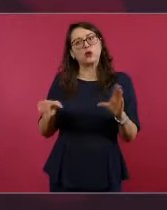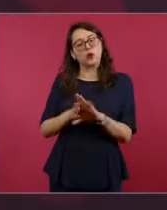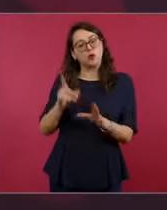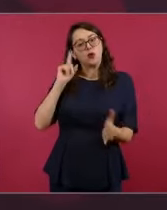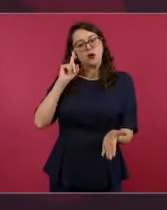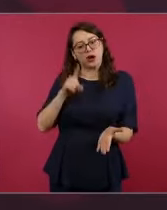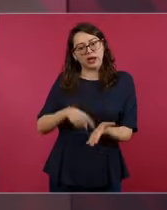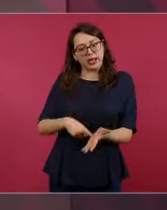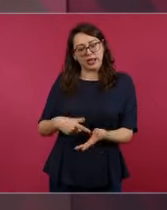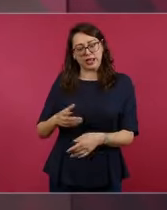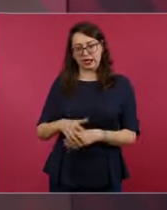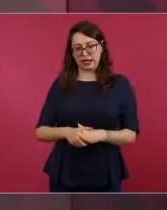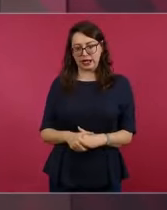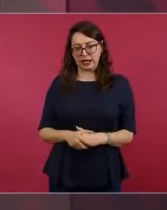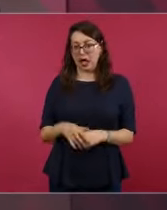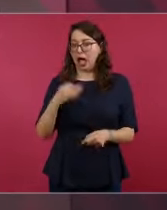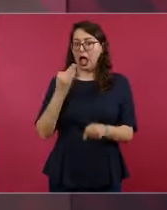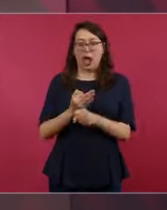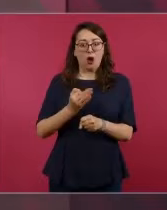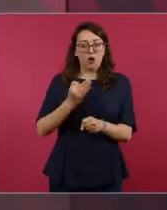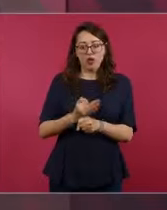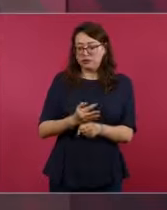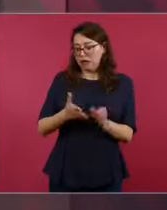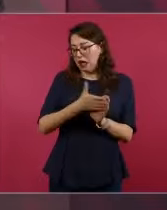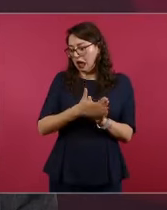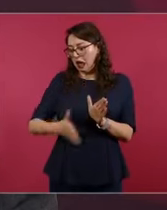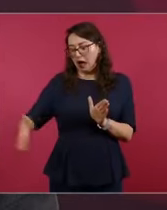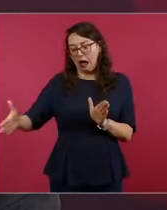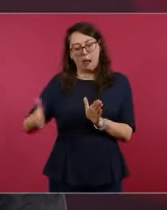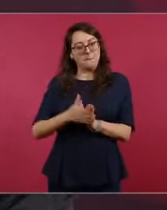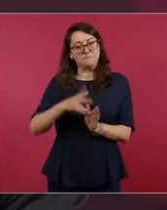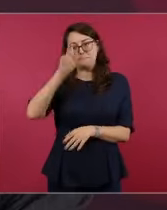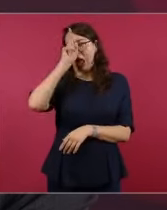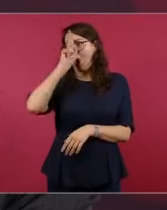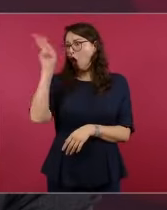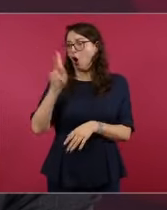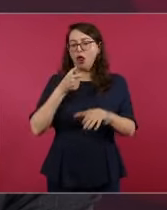Sí, hay tantos asesinatos de periodistas de México.